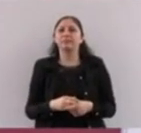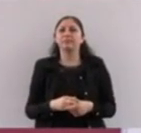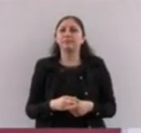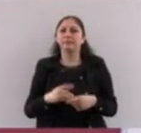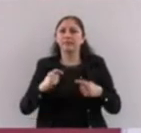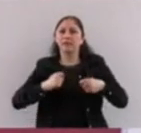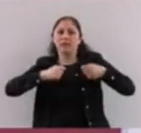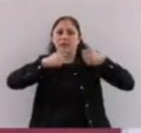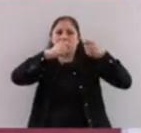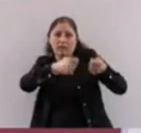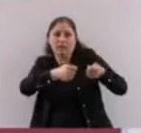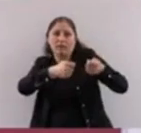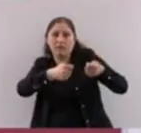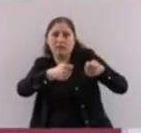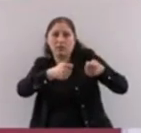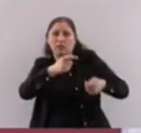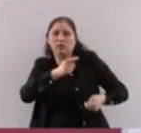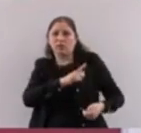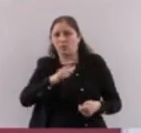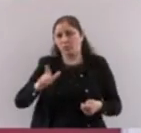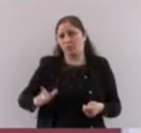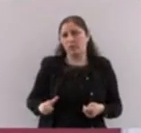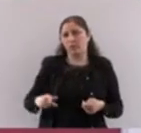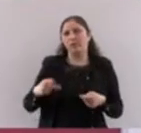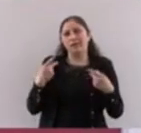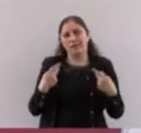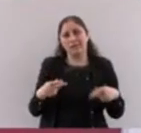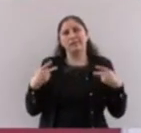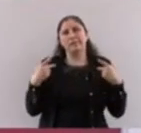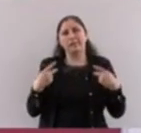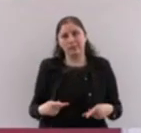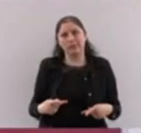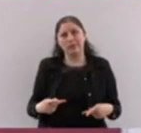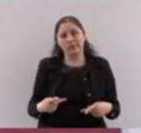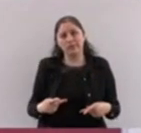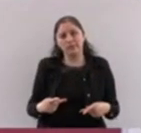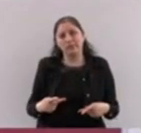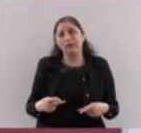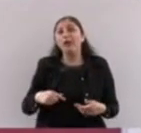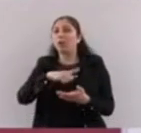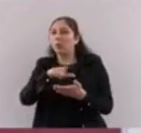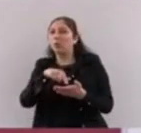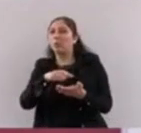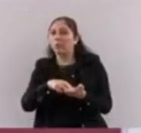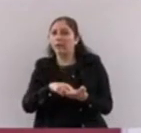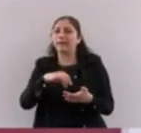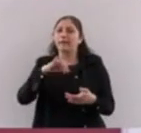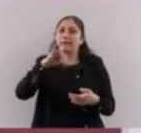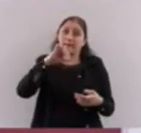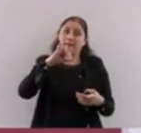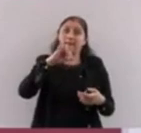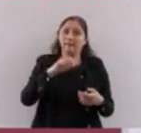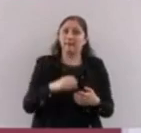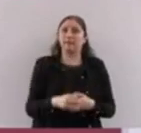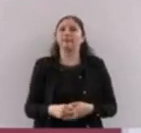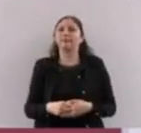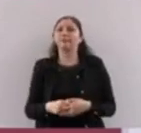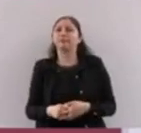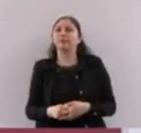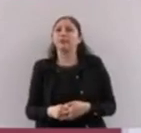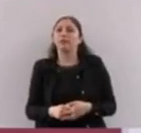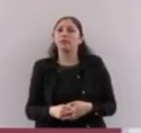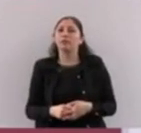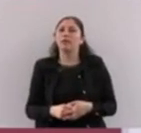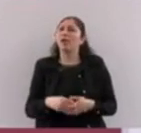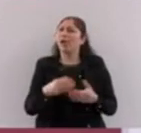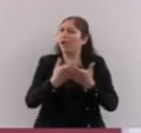Porque si no, las personas tendrían que recorrer mucha distancia. Entonces, dice el